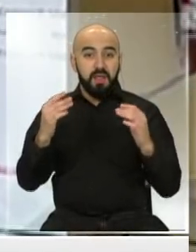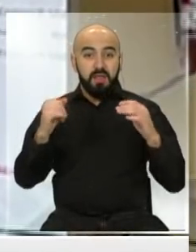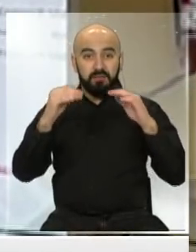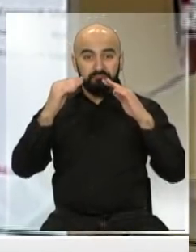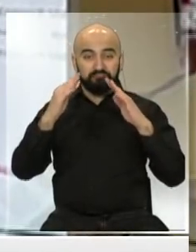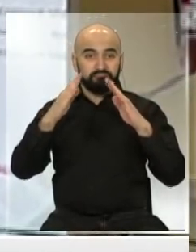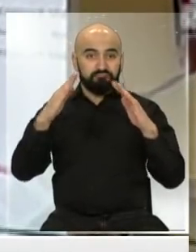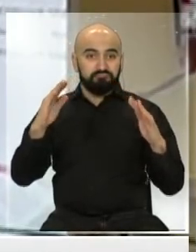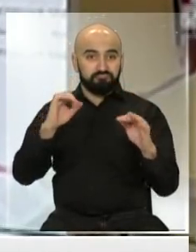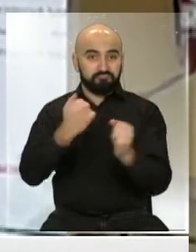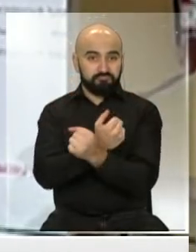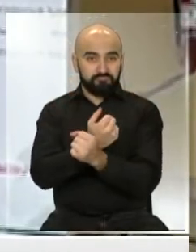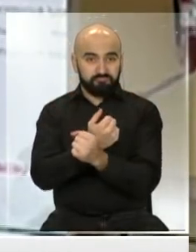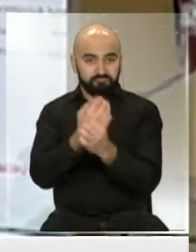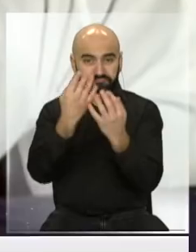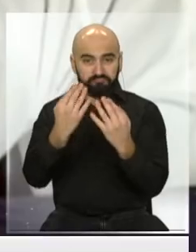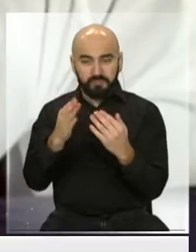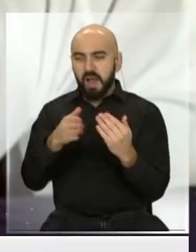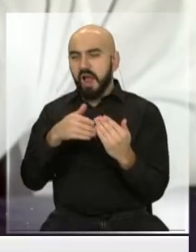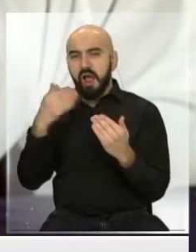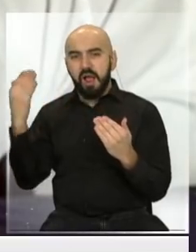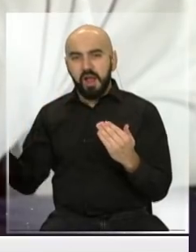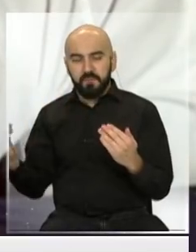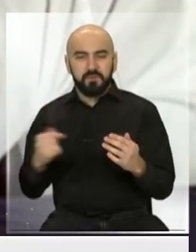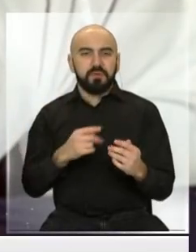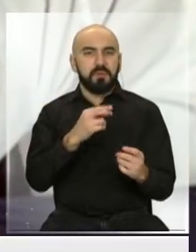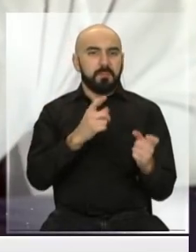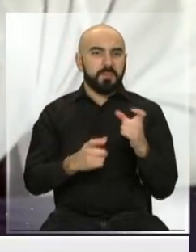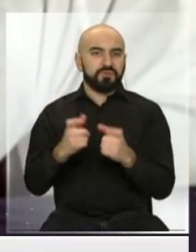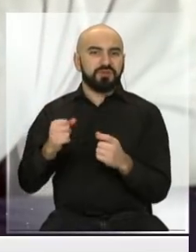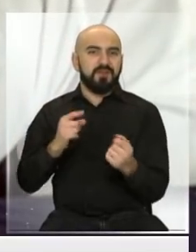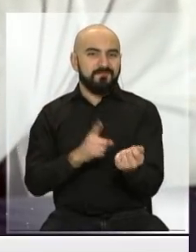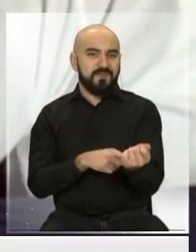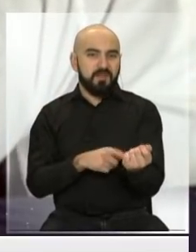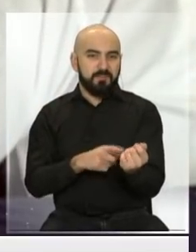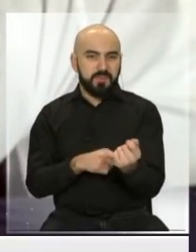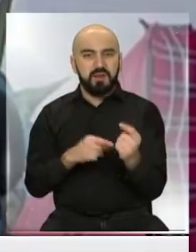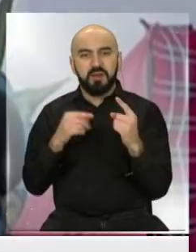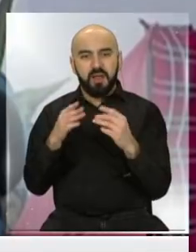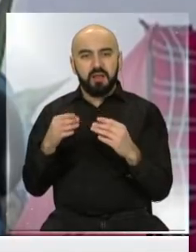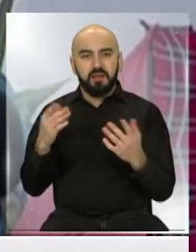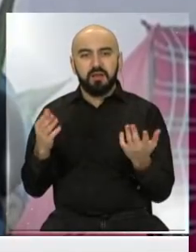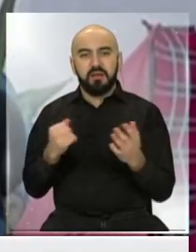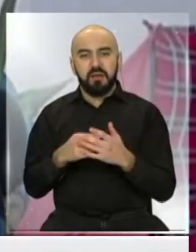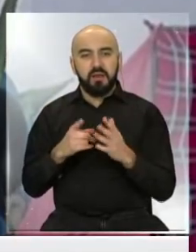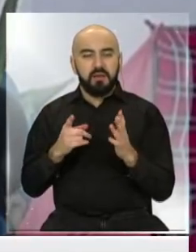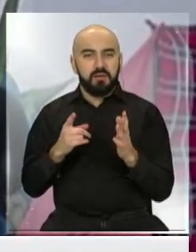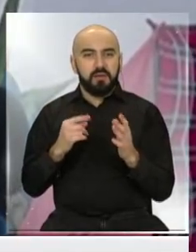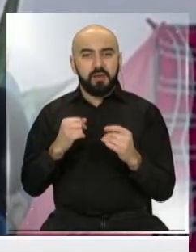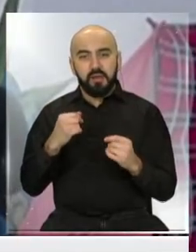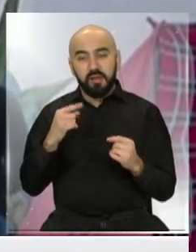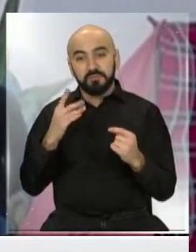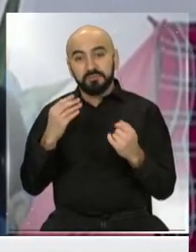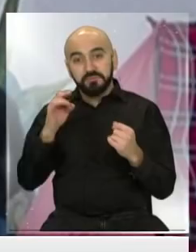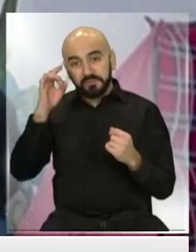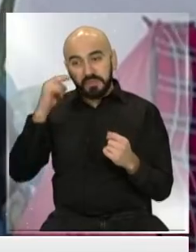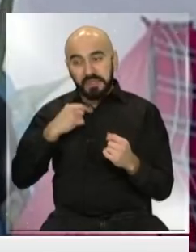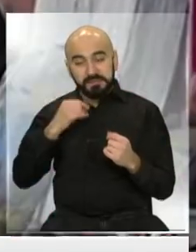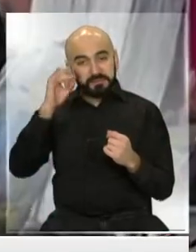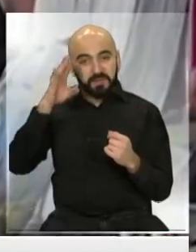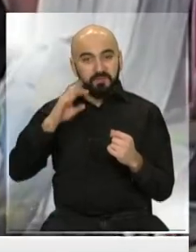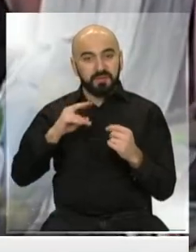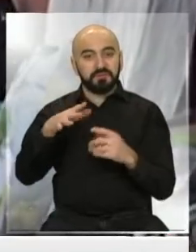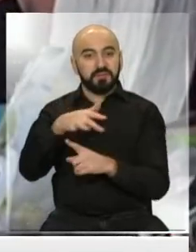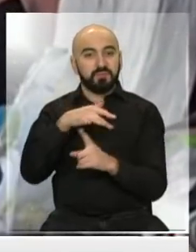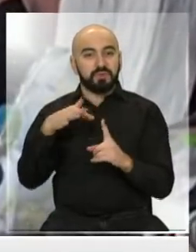congregaron los familiares, que estaban muy, muy angustiados, los familiares de los reos, para poder saber sobre su situación. Y no fue el